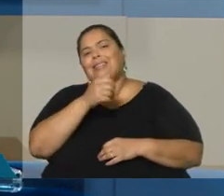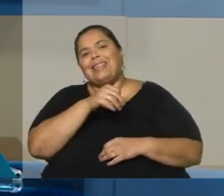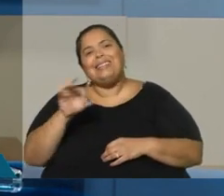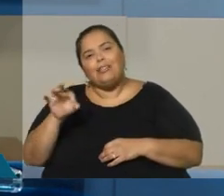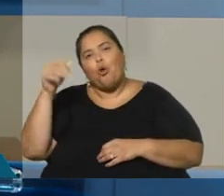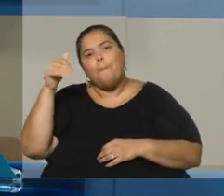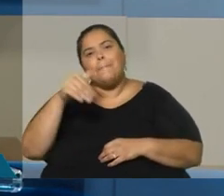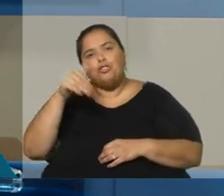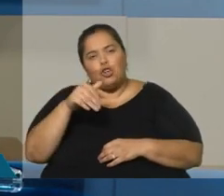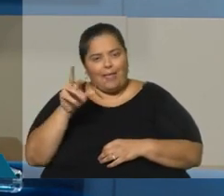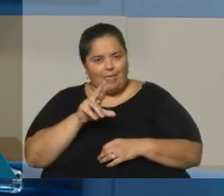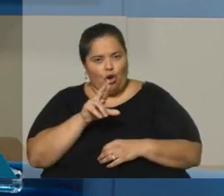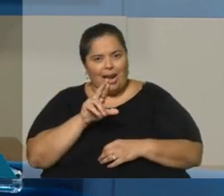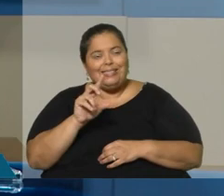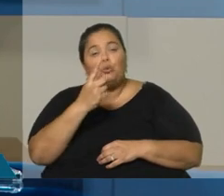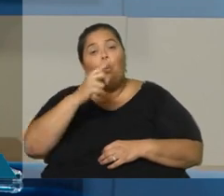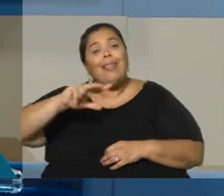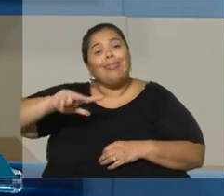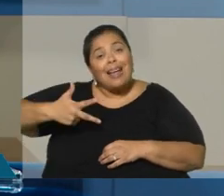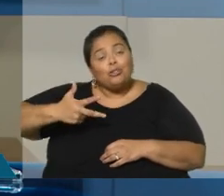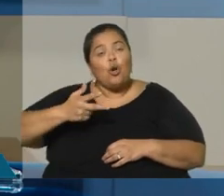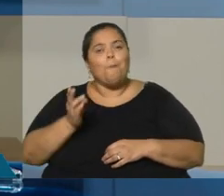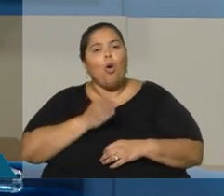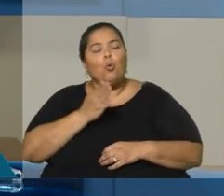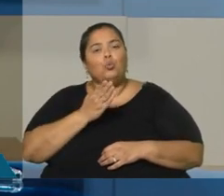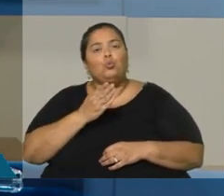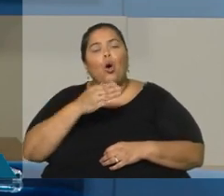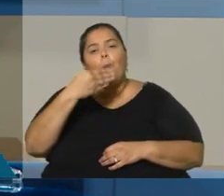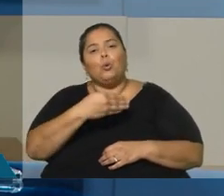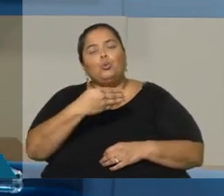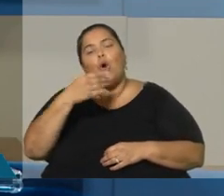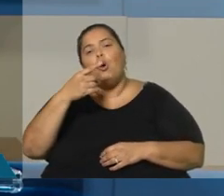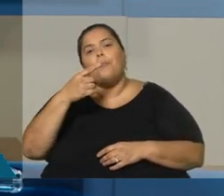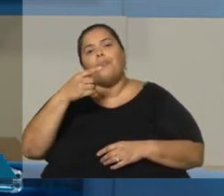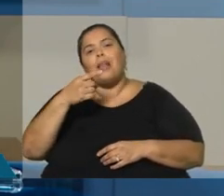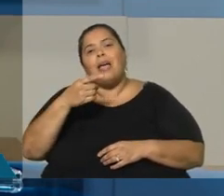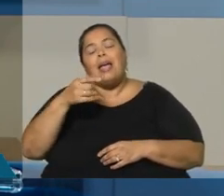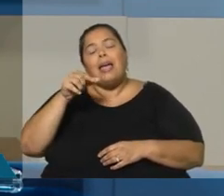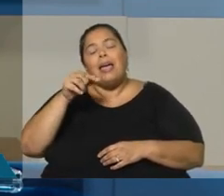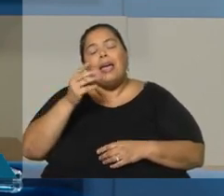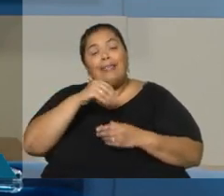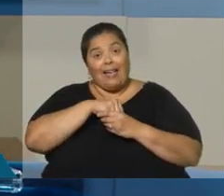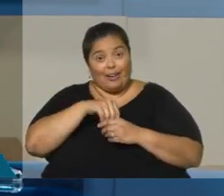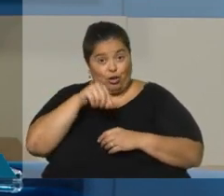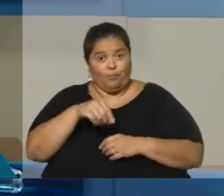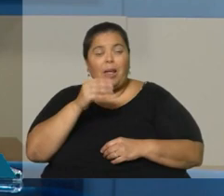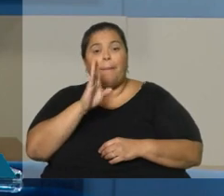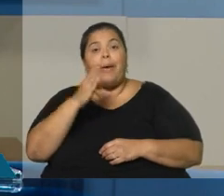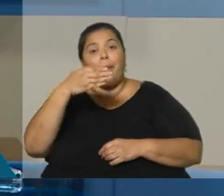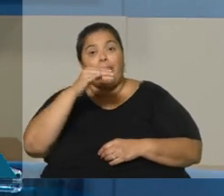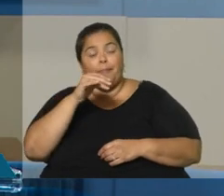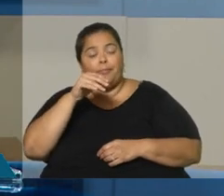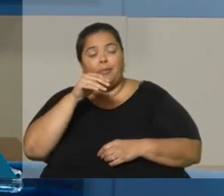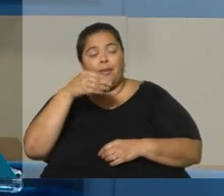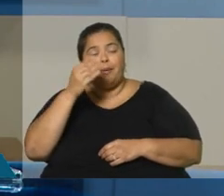Es más de un tercio del Producto Interno Bruto Uruguayo, para tomar como comparación, según estas cifras de Uruguay